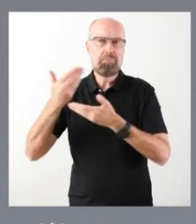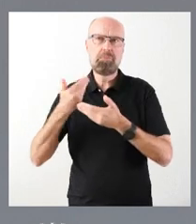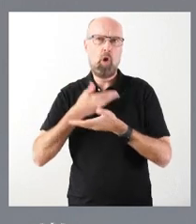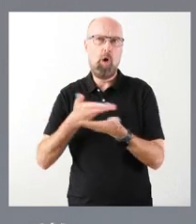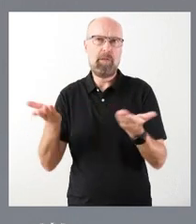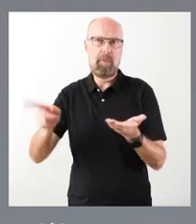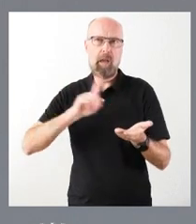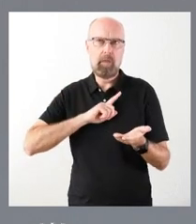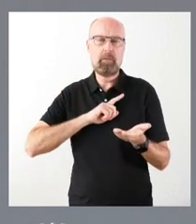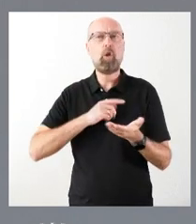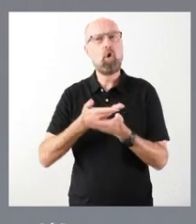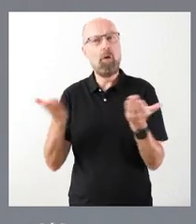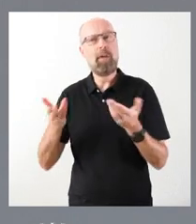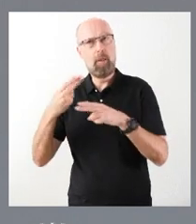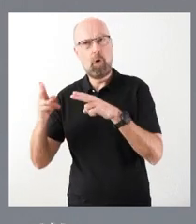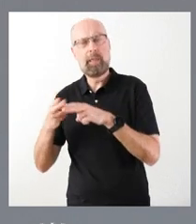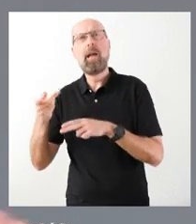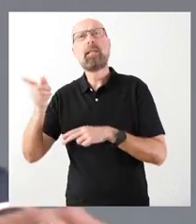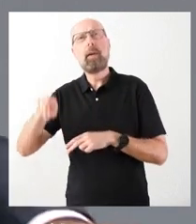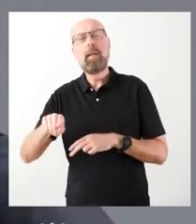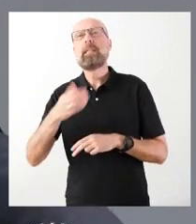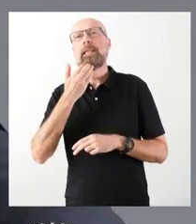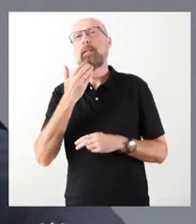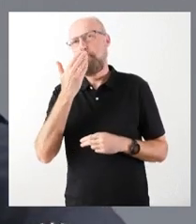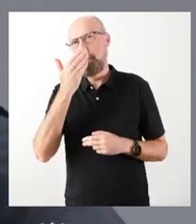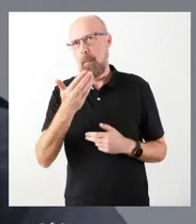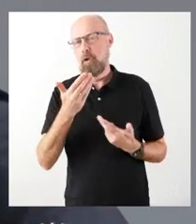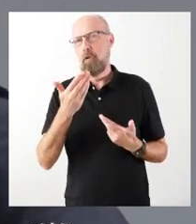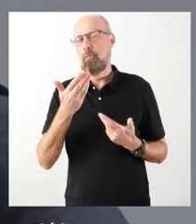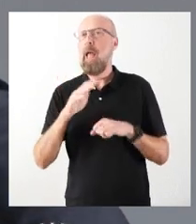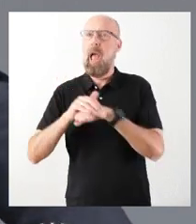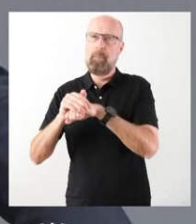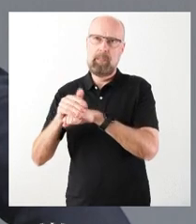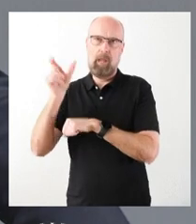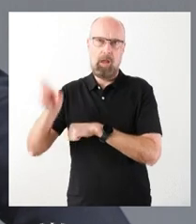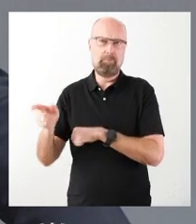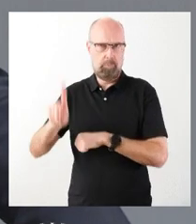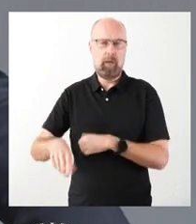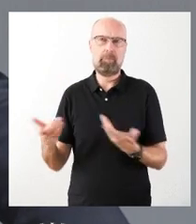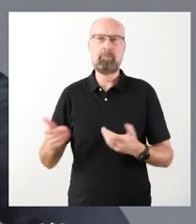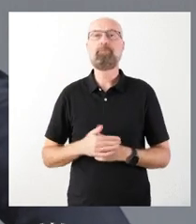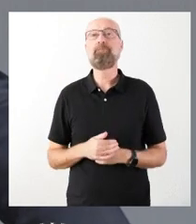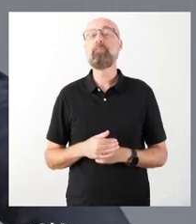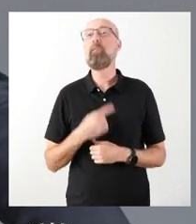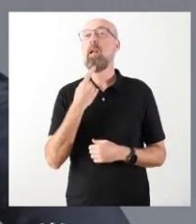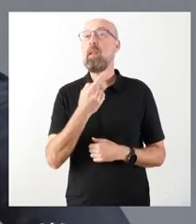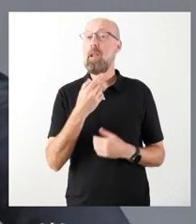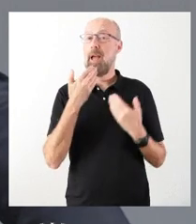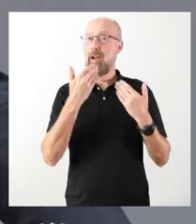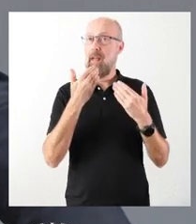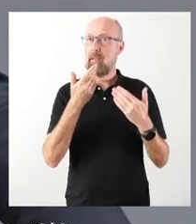política y, si me lo permiten ustedes, también la amistad. Quiero extender este agradecimiento,